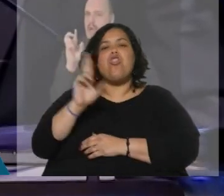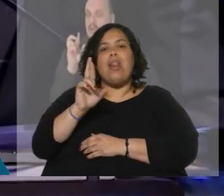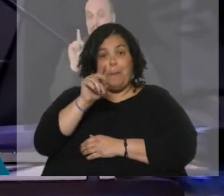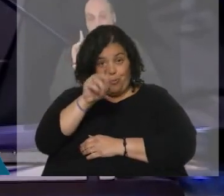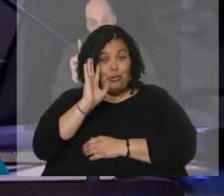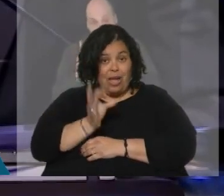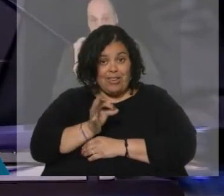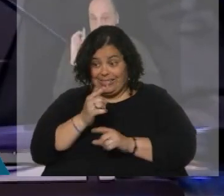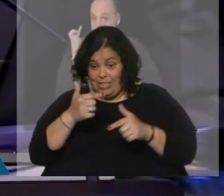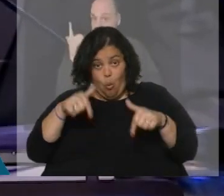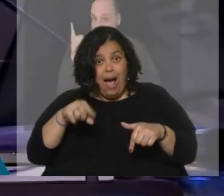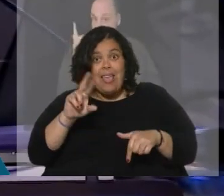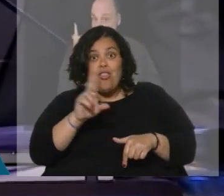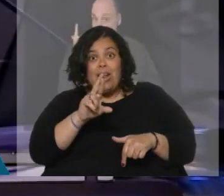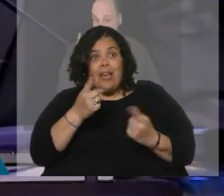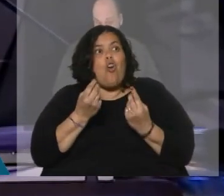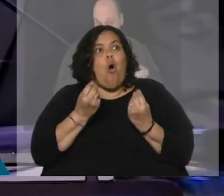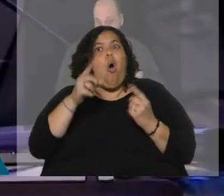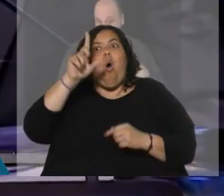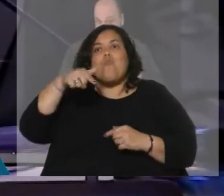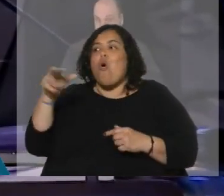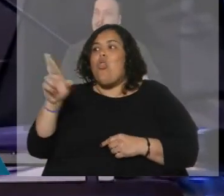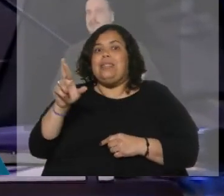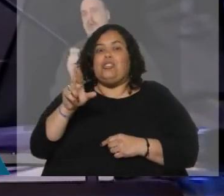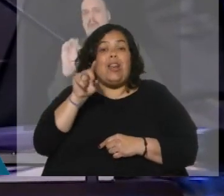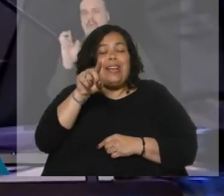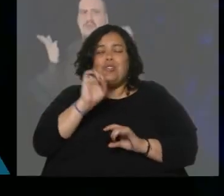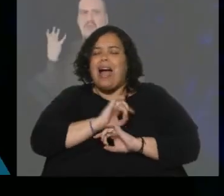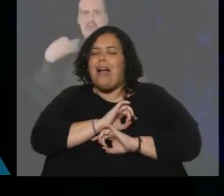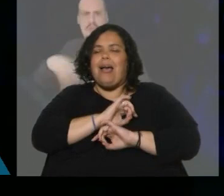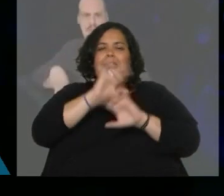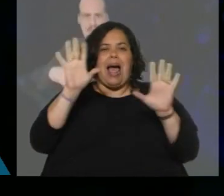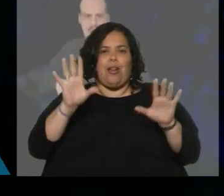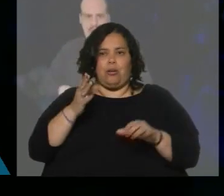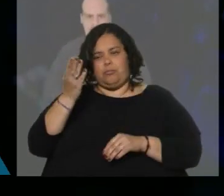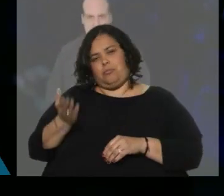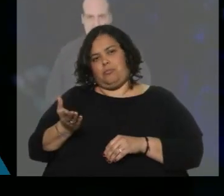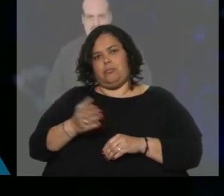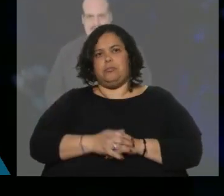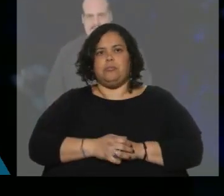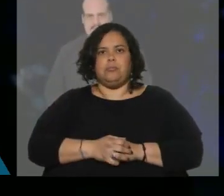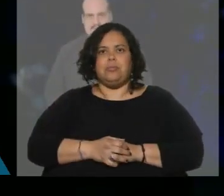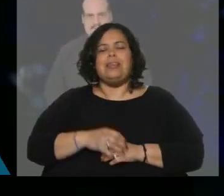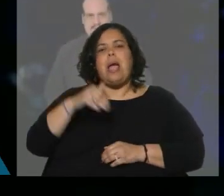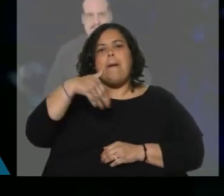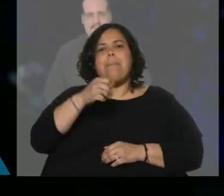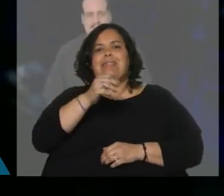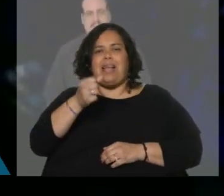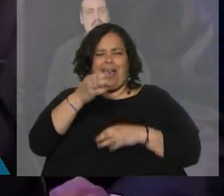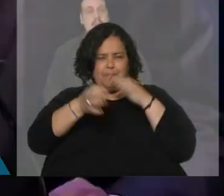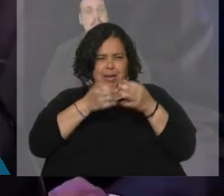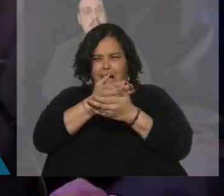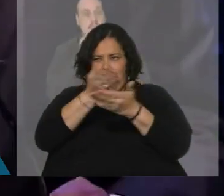dólares no se puede dolarizar. Eso está absolutamente claro. Masa, explícale a los